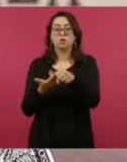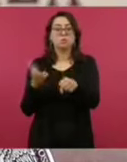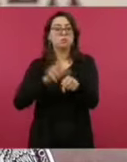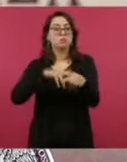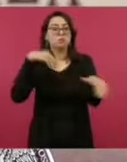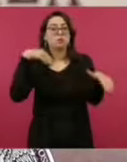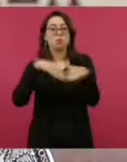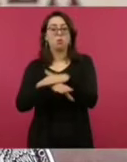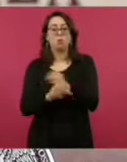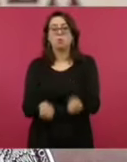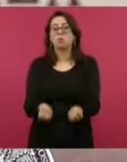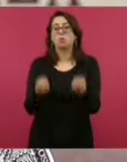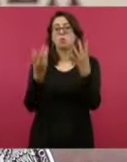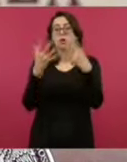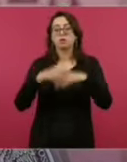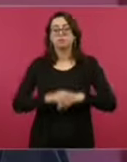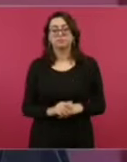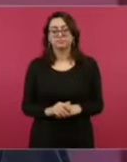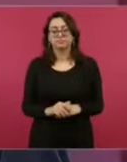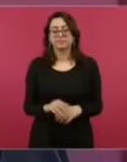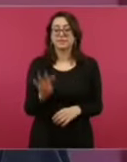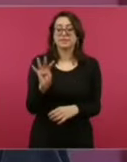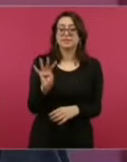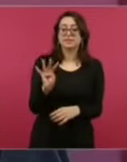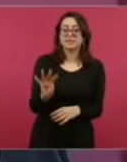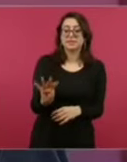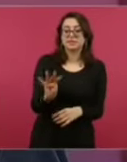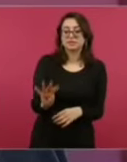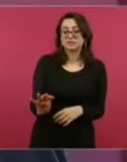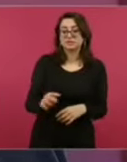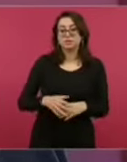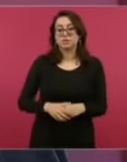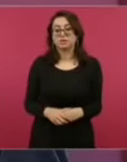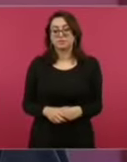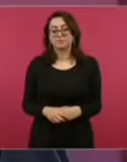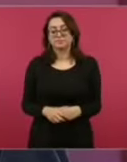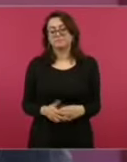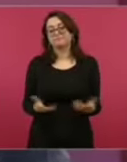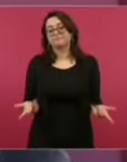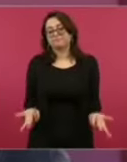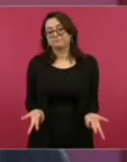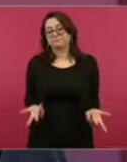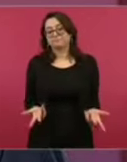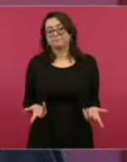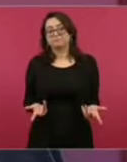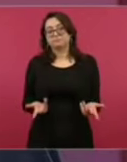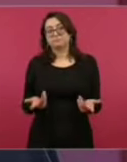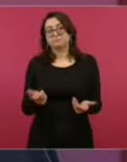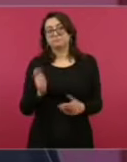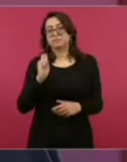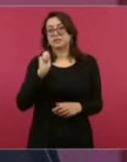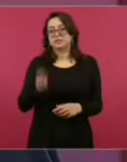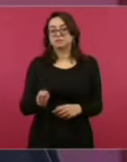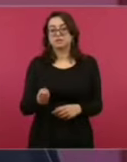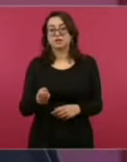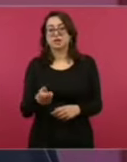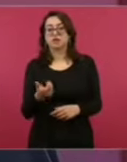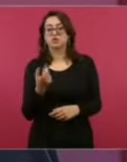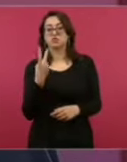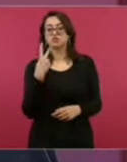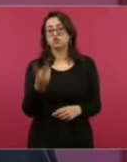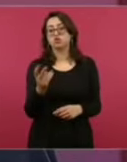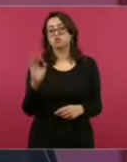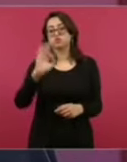el porcentaje de ocupación es menor al 2 por ciento en todos los sistemas o subsistemas